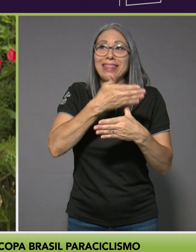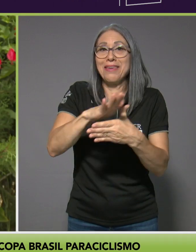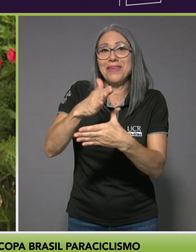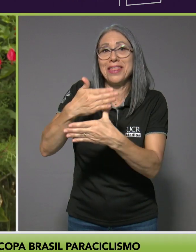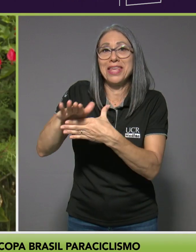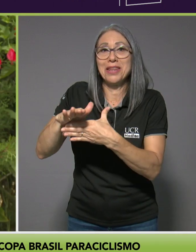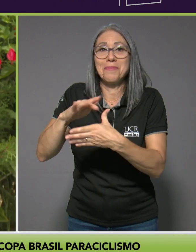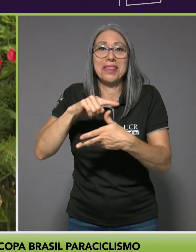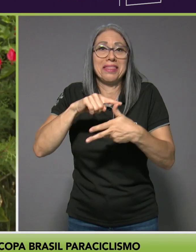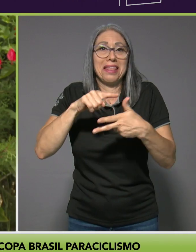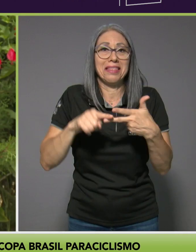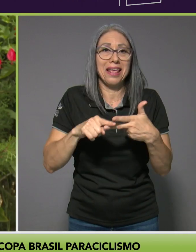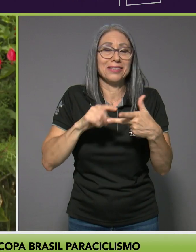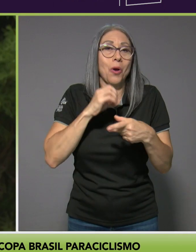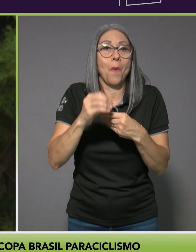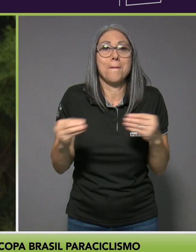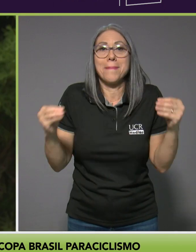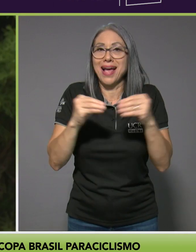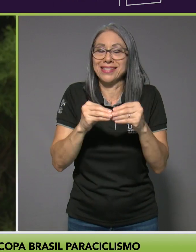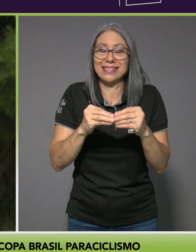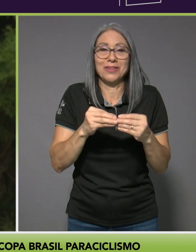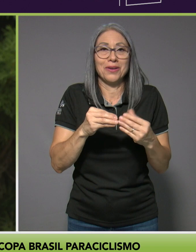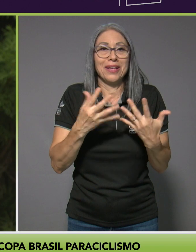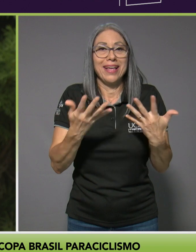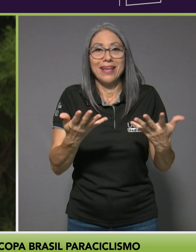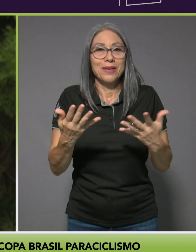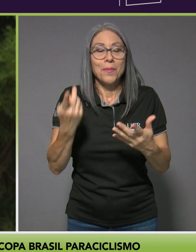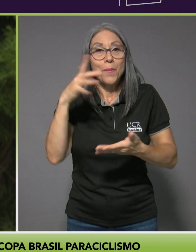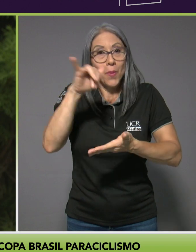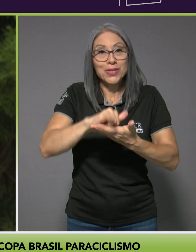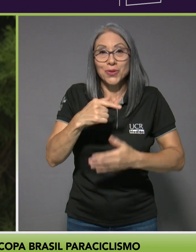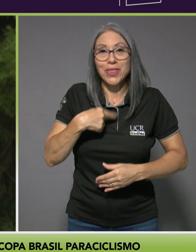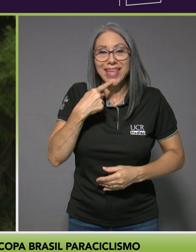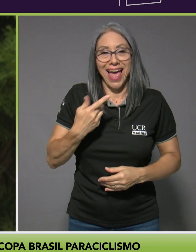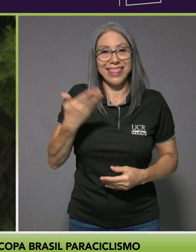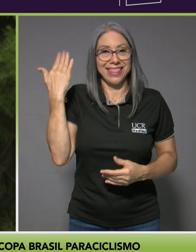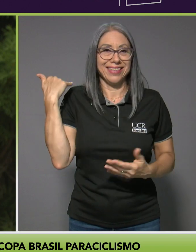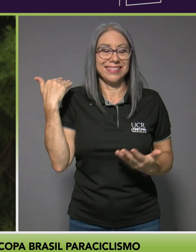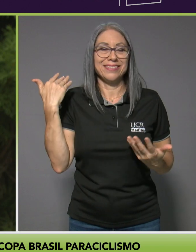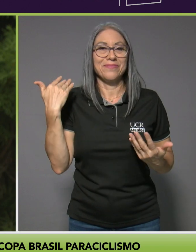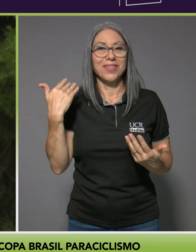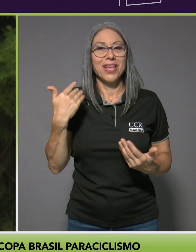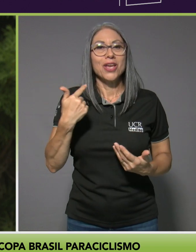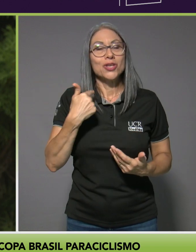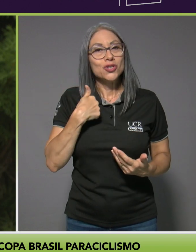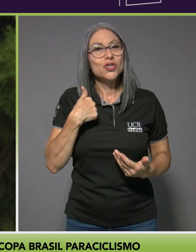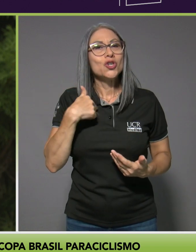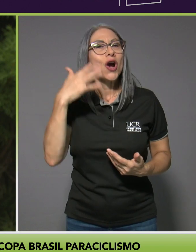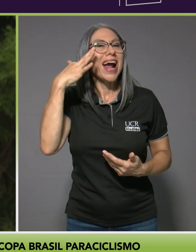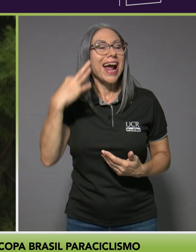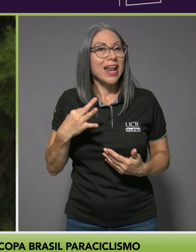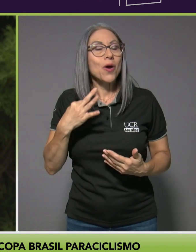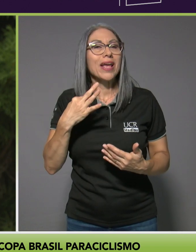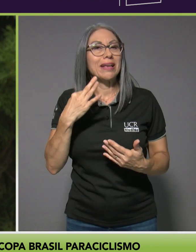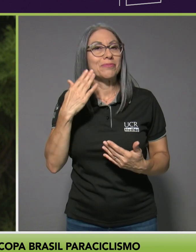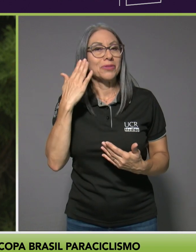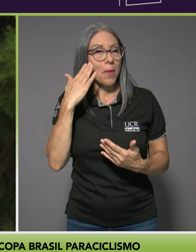hasta más, entonces por eso lo decía anteriormente, creo que es hacer una buena táctica de carrera,